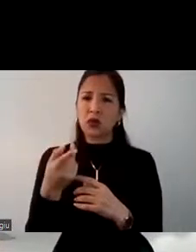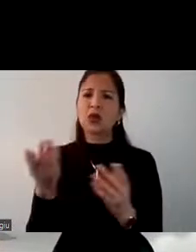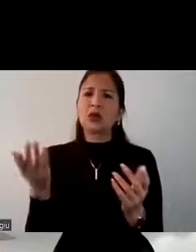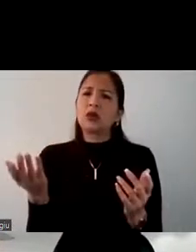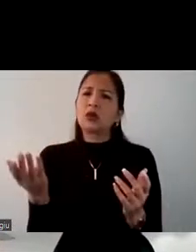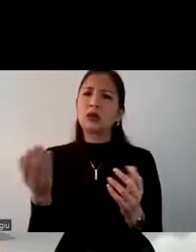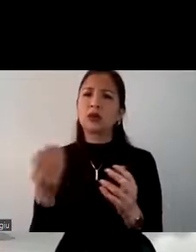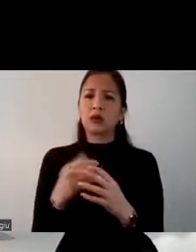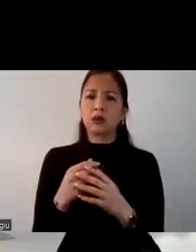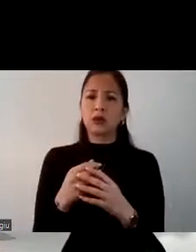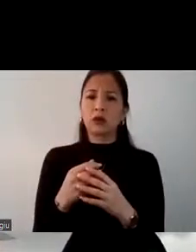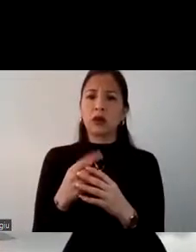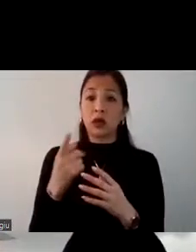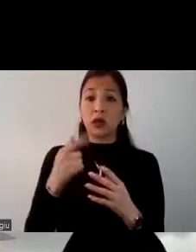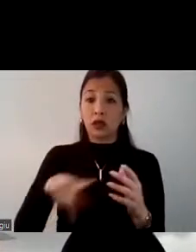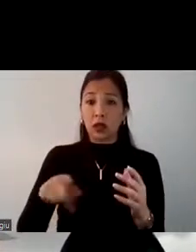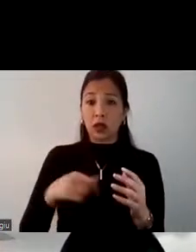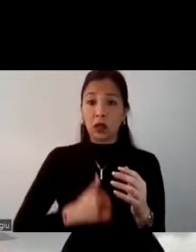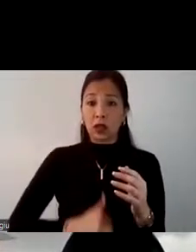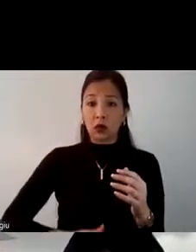con hijos.